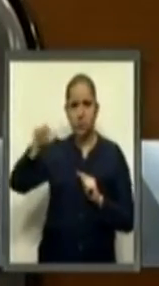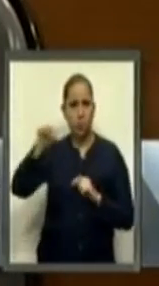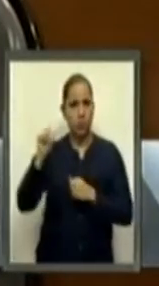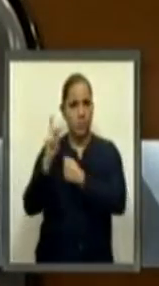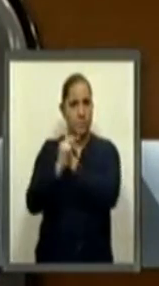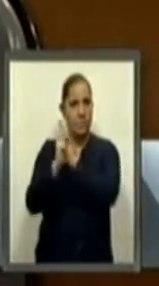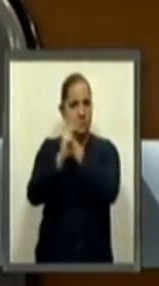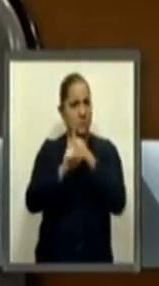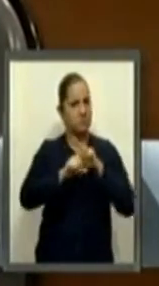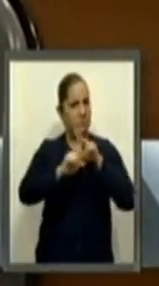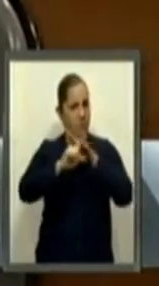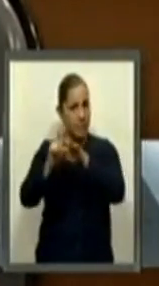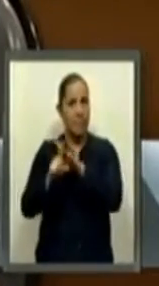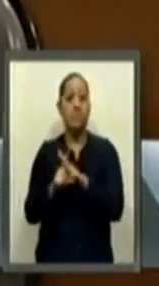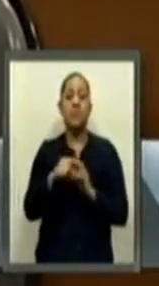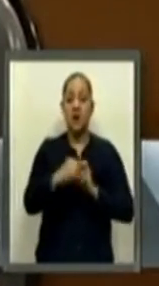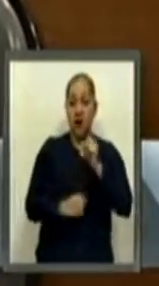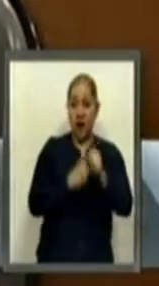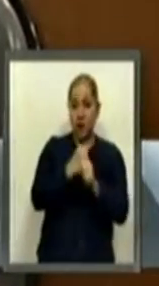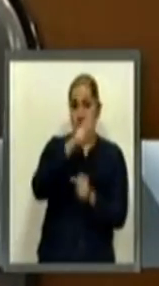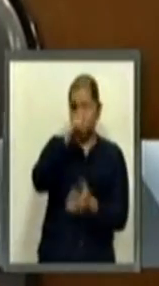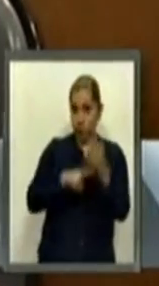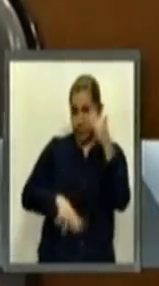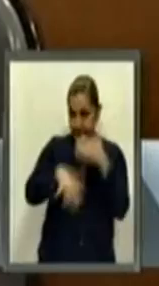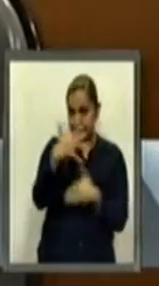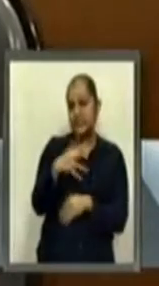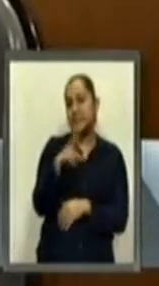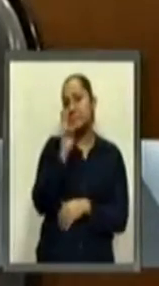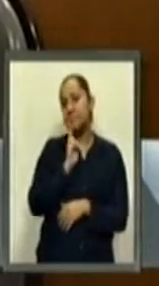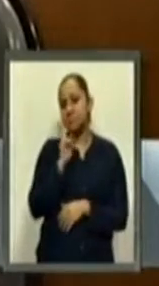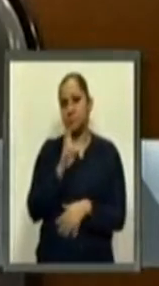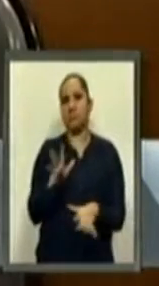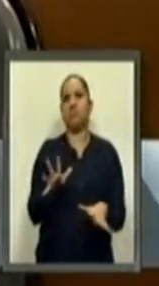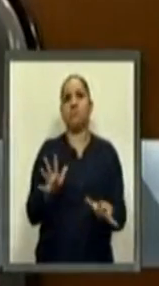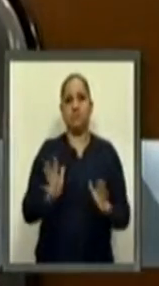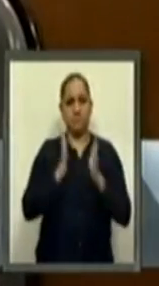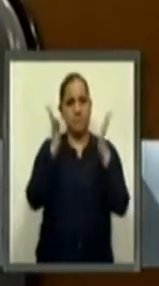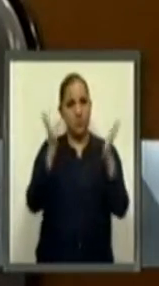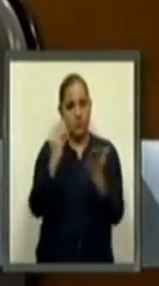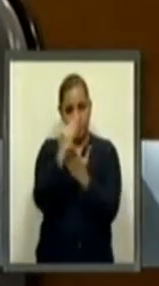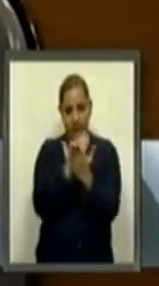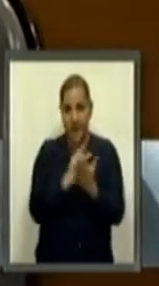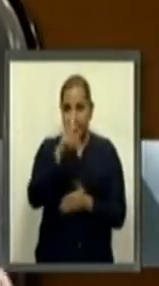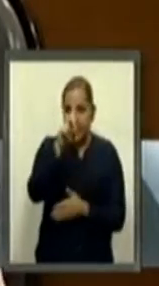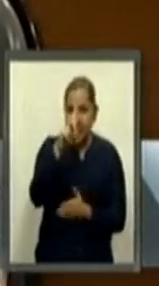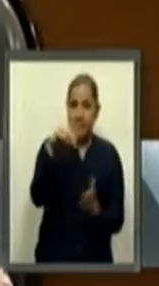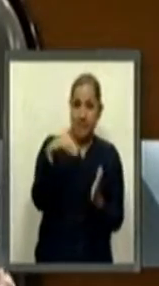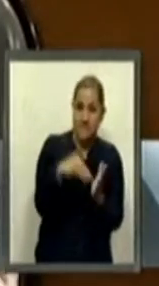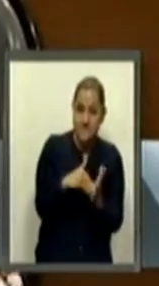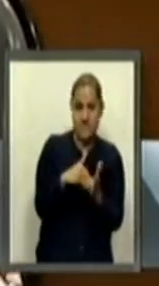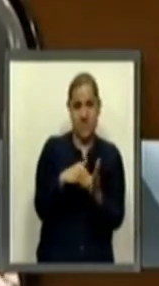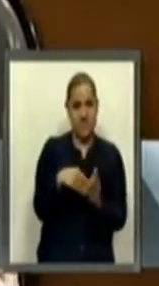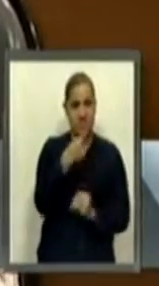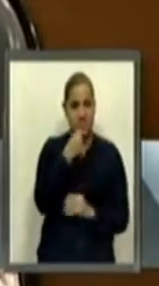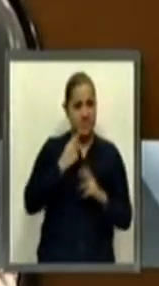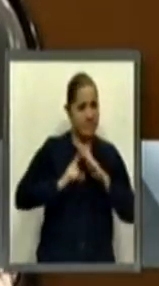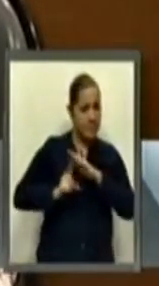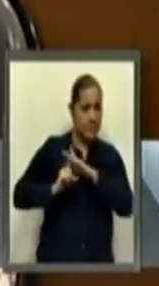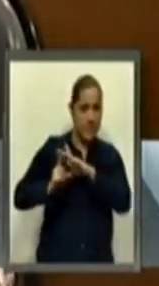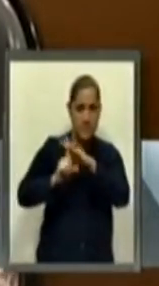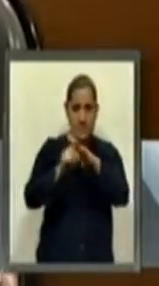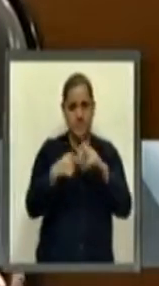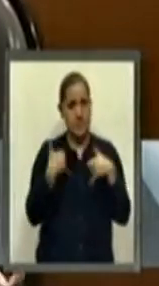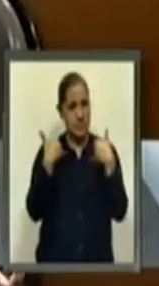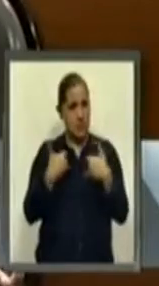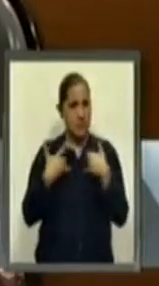2015 la cifra nos debe llamar la atención, son 30 mil. Y tenemos que hablar claro,